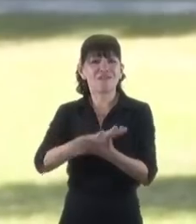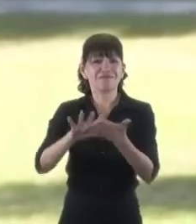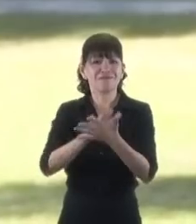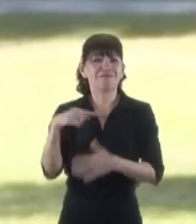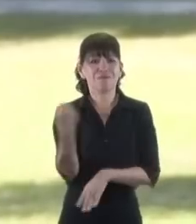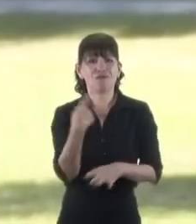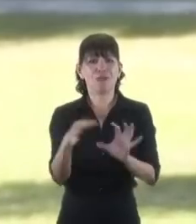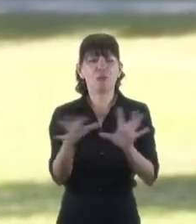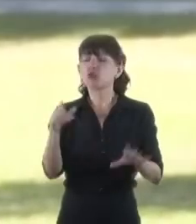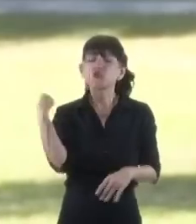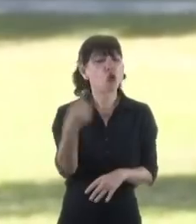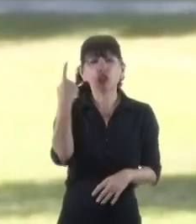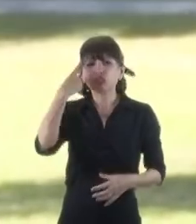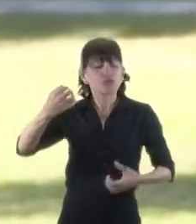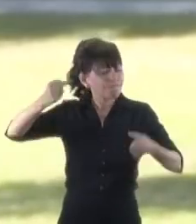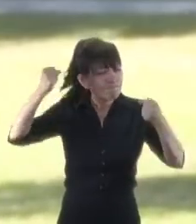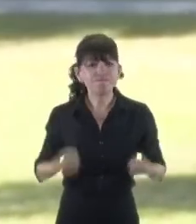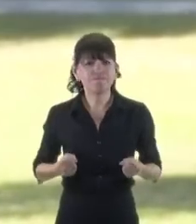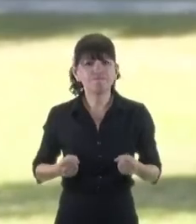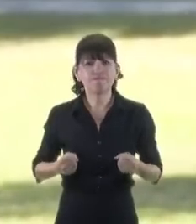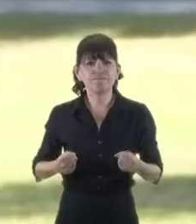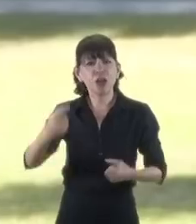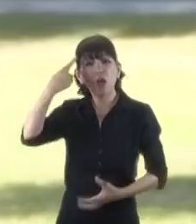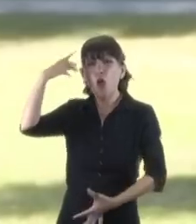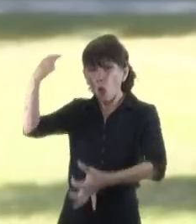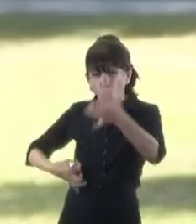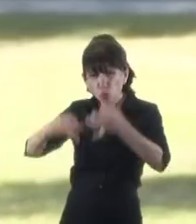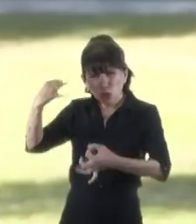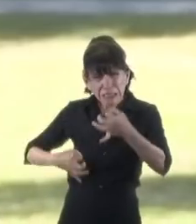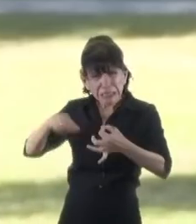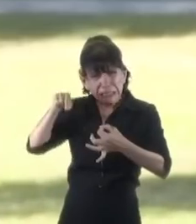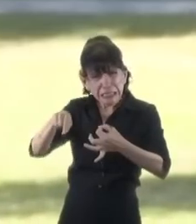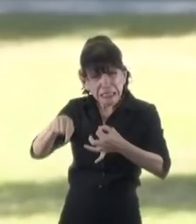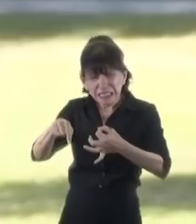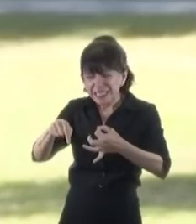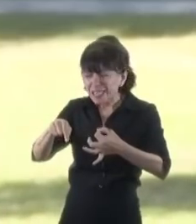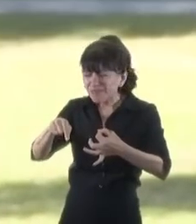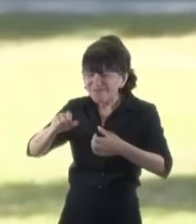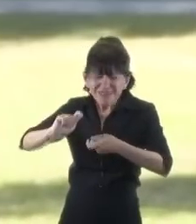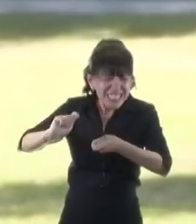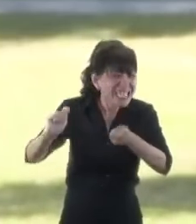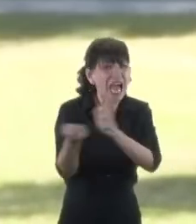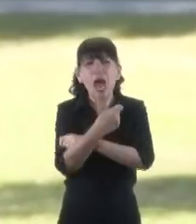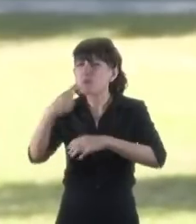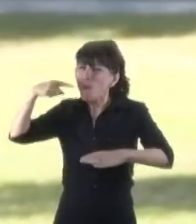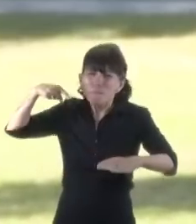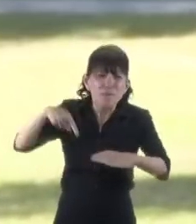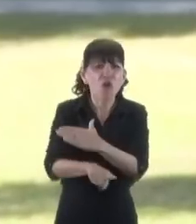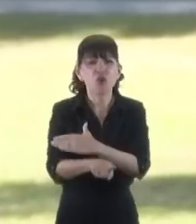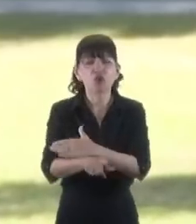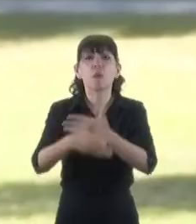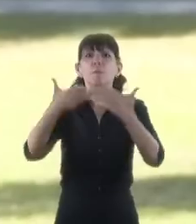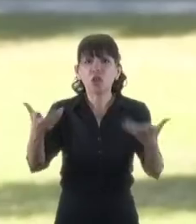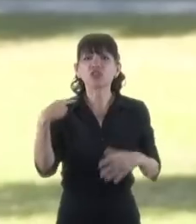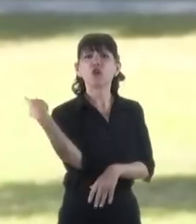convencidos de que necesitamos una reforma profunda e integral de la justicia y por eso enviamos